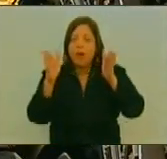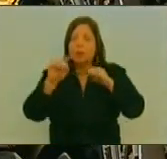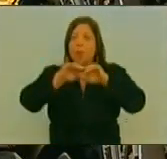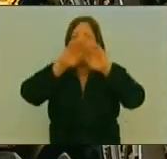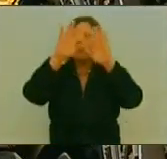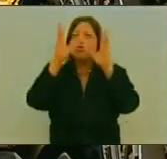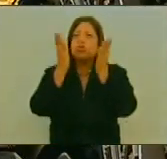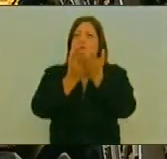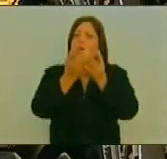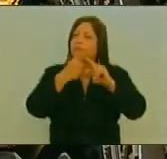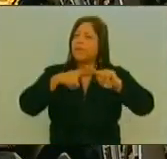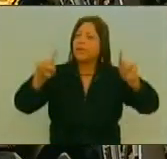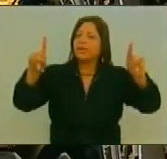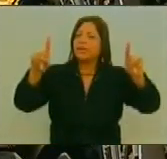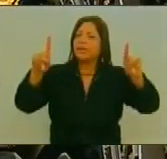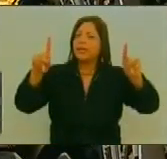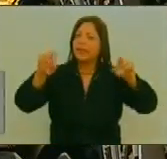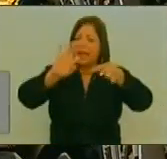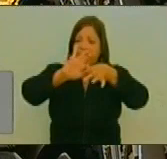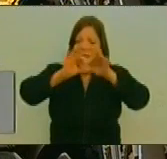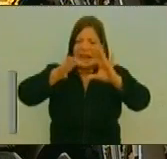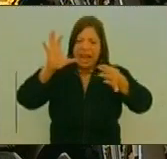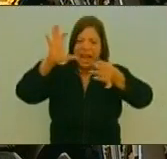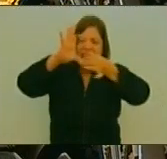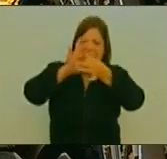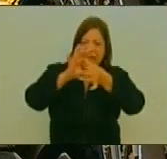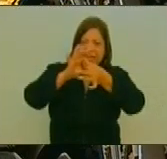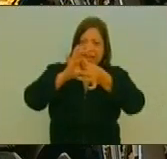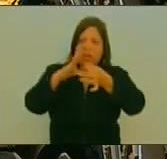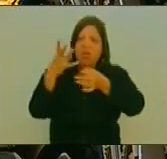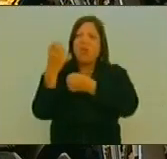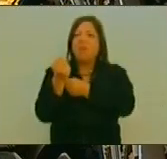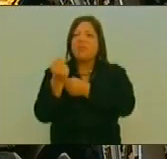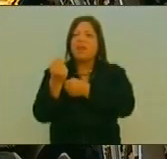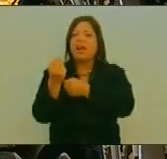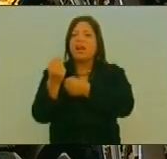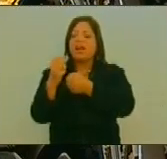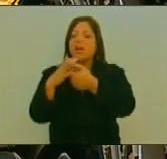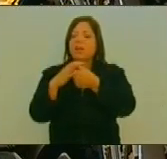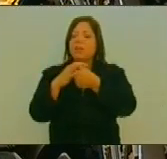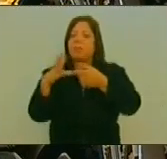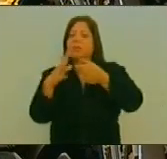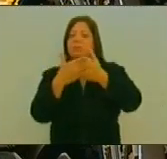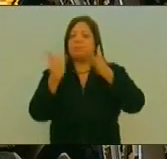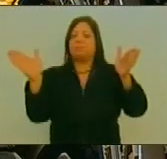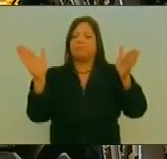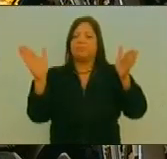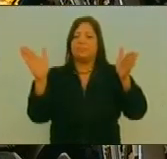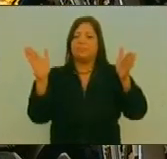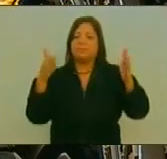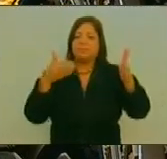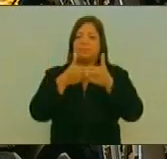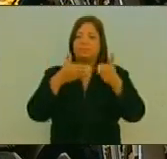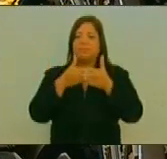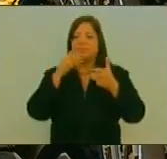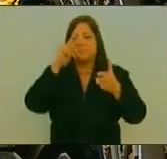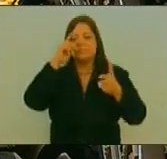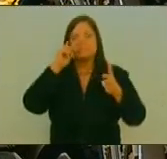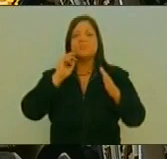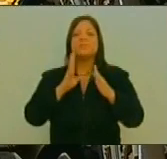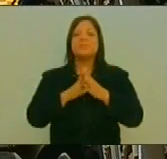Los candados Confiables Desbloquean Sus pernos